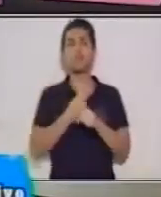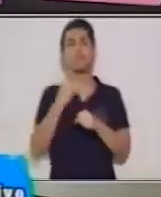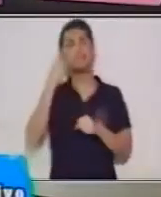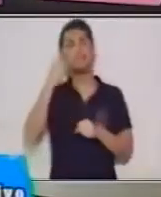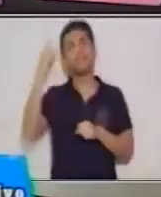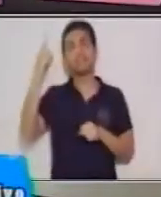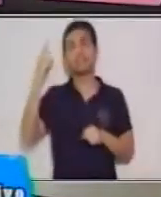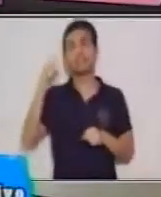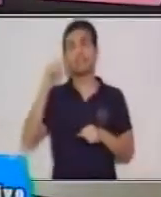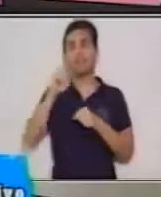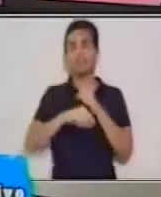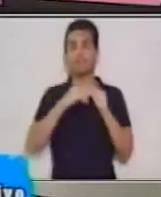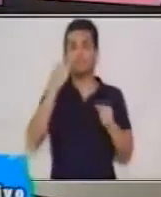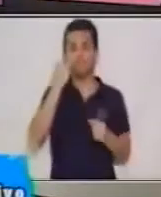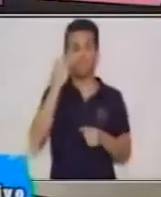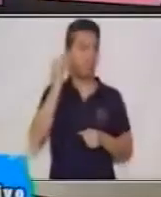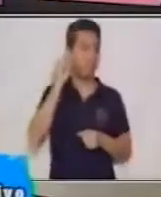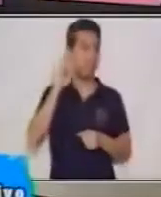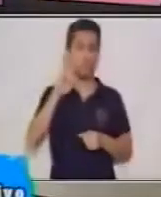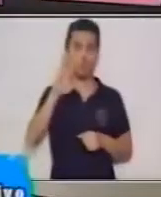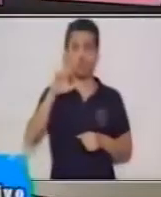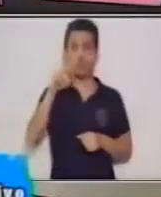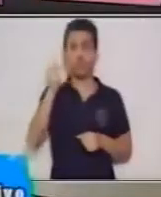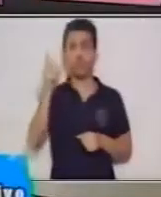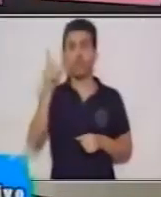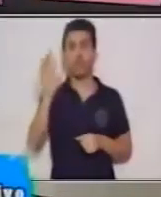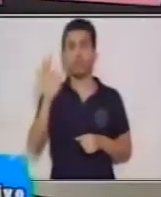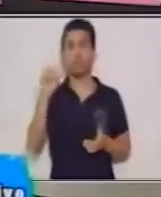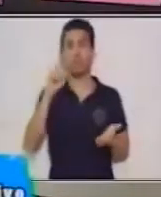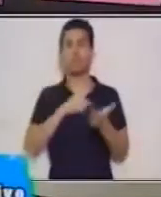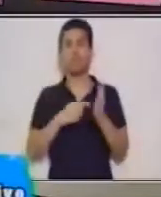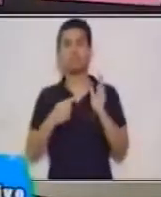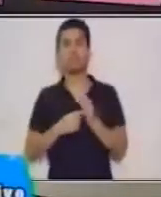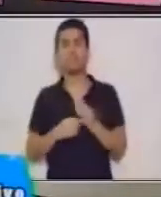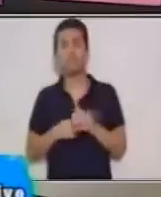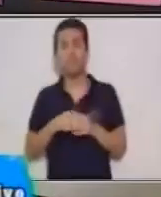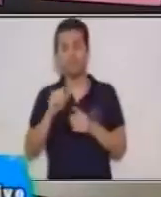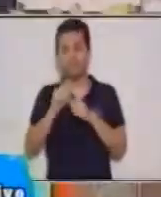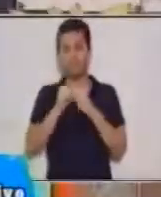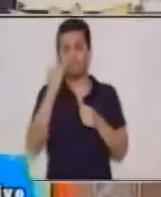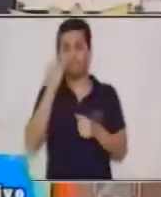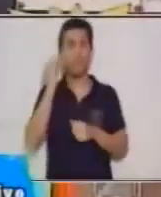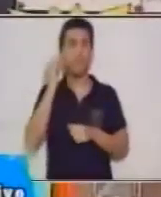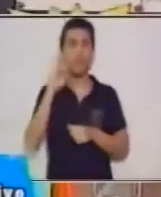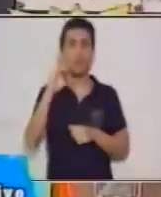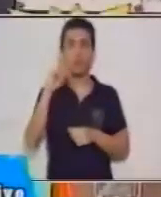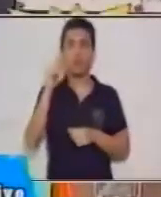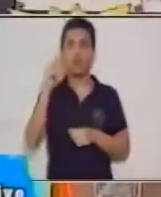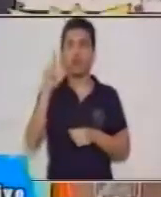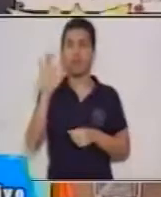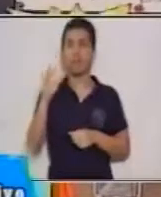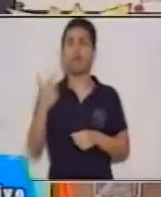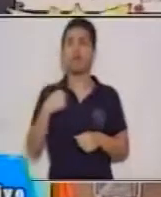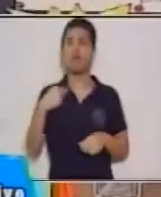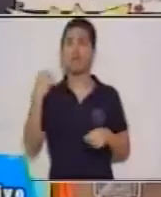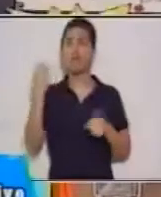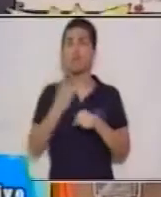Es aquel el que nosotros usamos para crear narraciones,